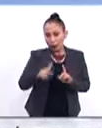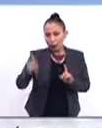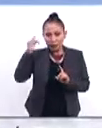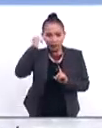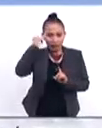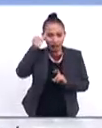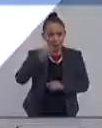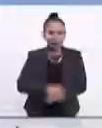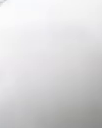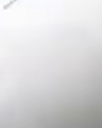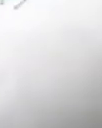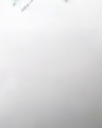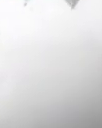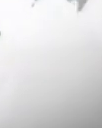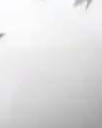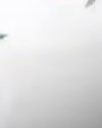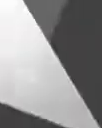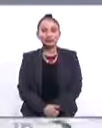pueblos indígenas.